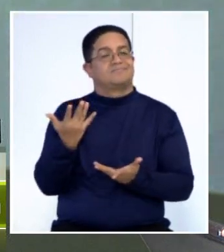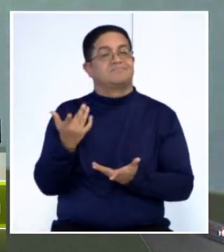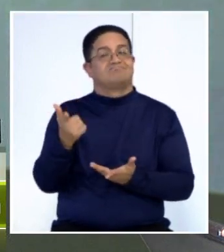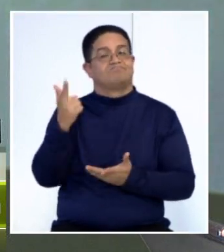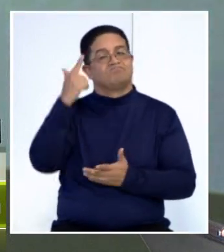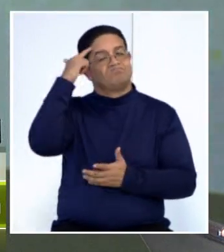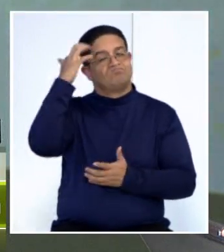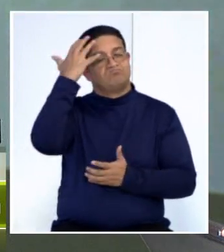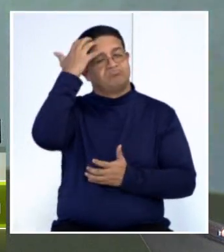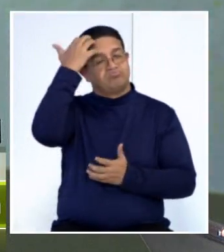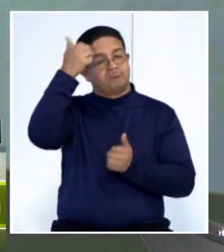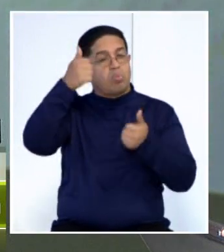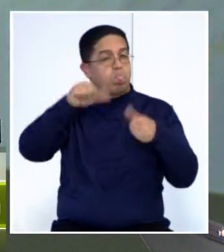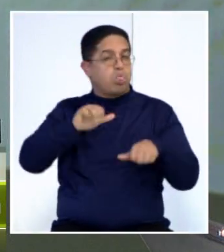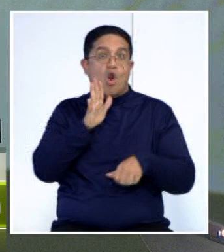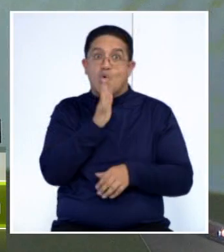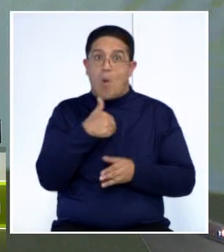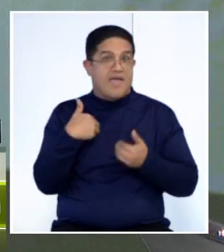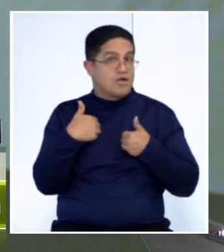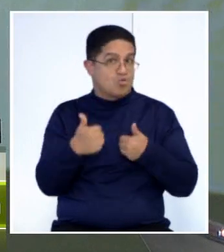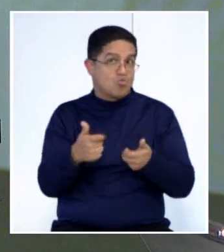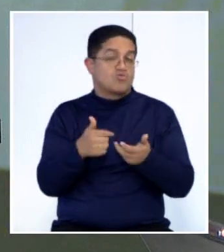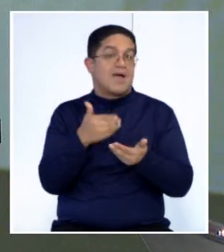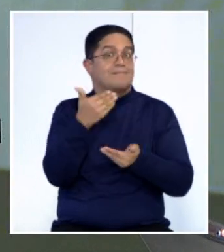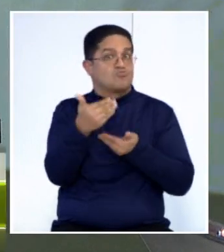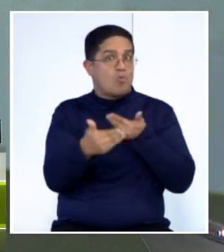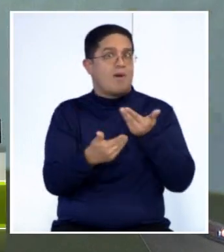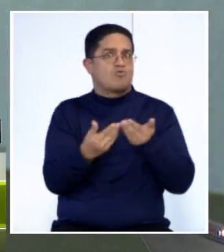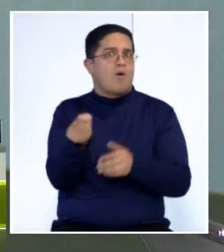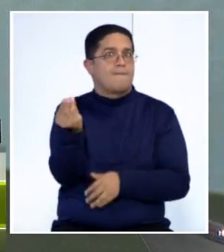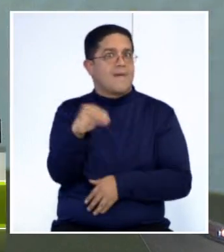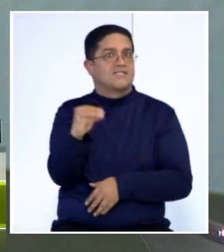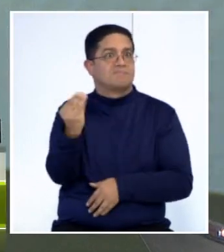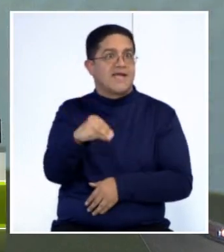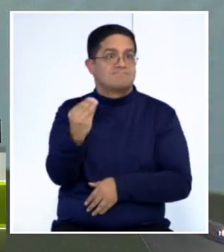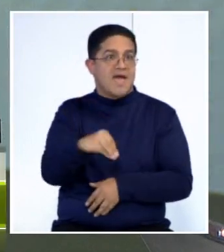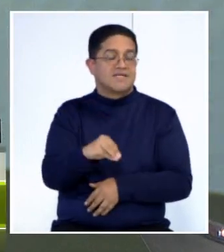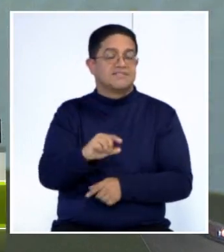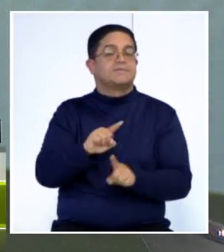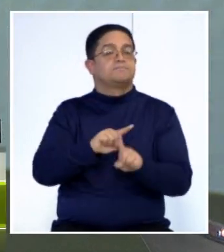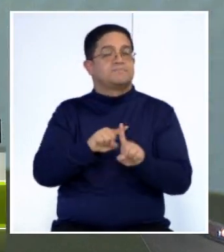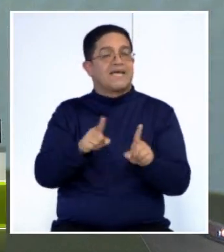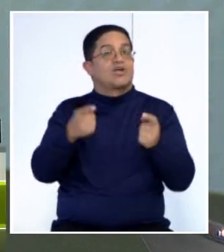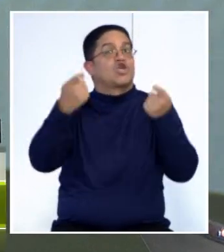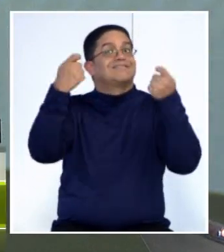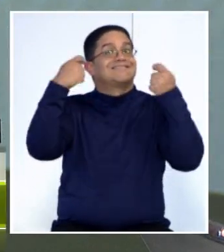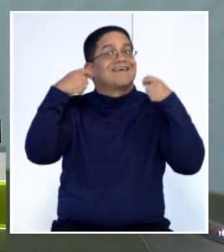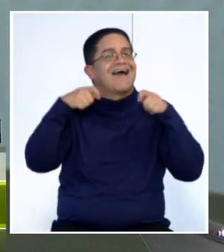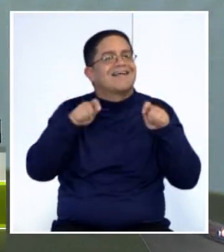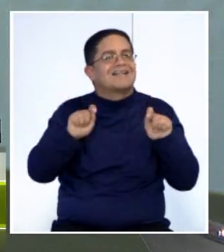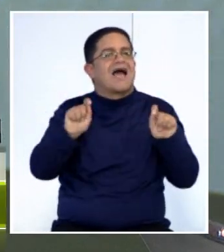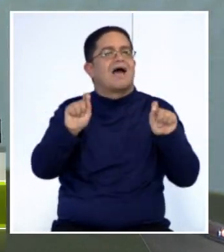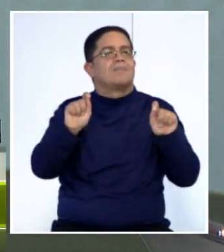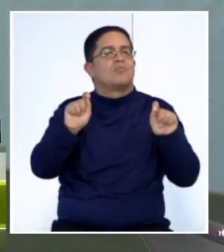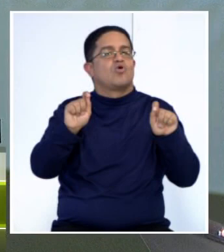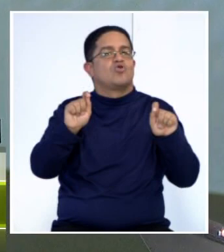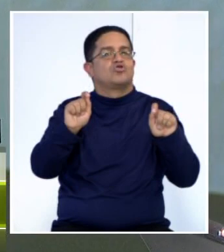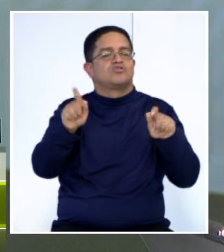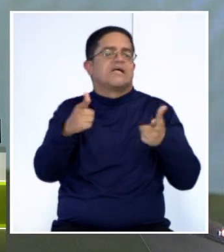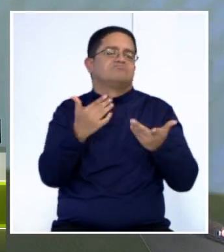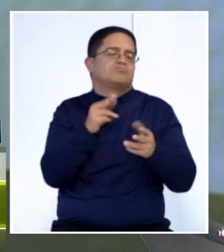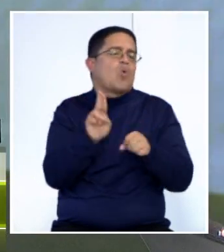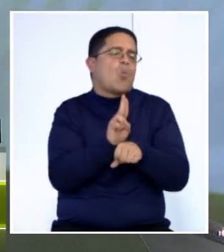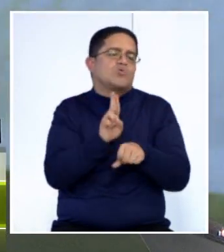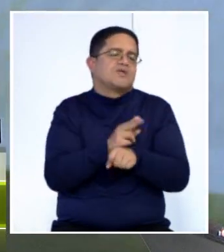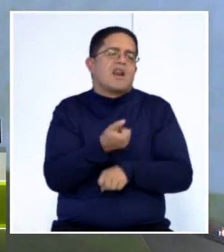demencial, esto no tiene cura, esto va a ir evolucionando, pero nosotros tratamos de usar tratamientos,